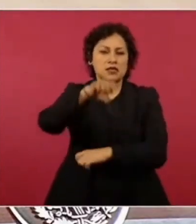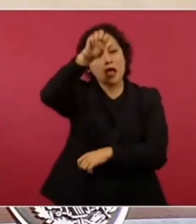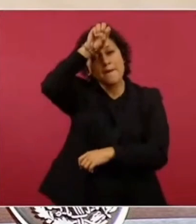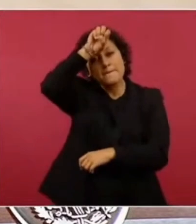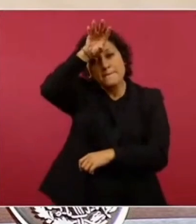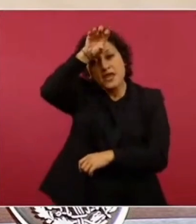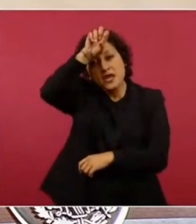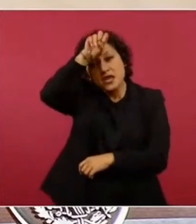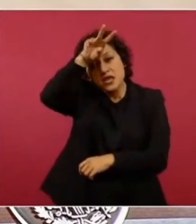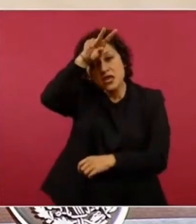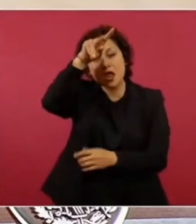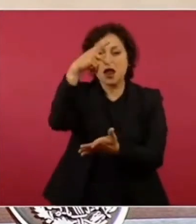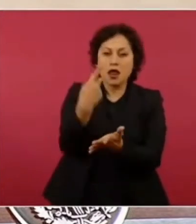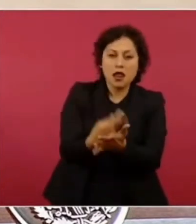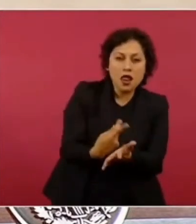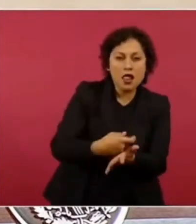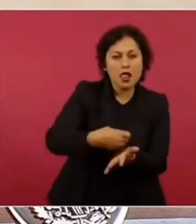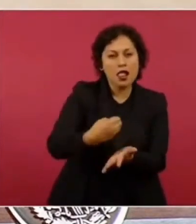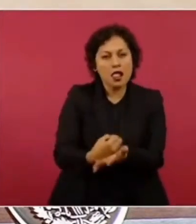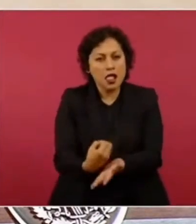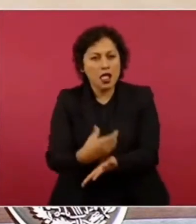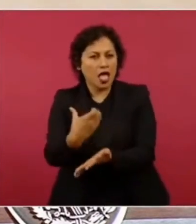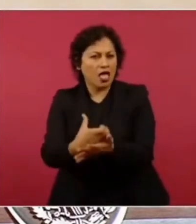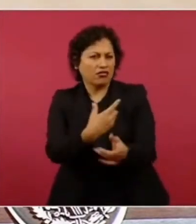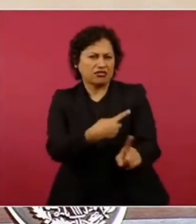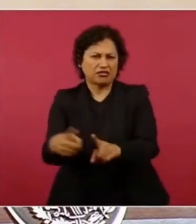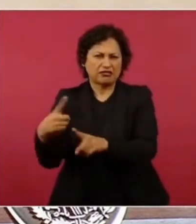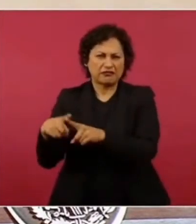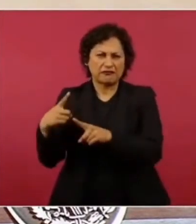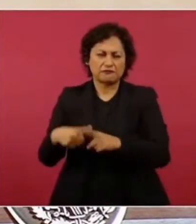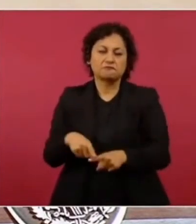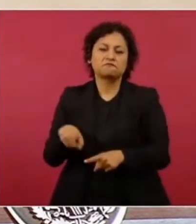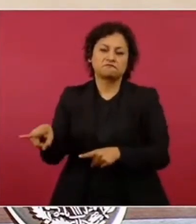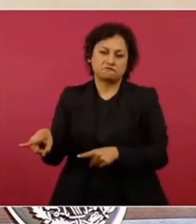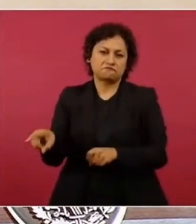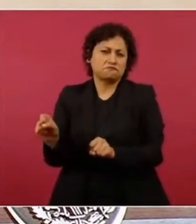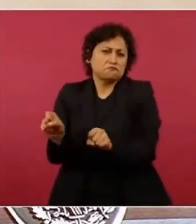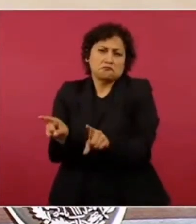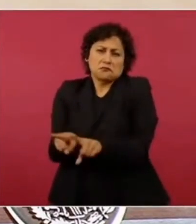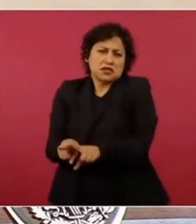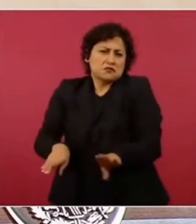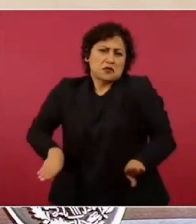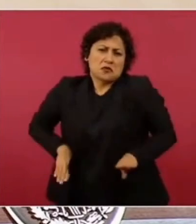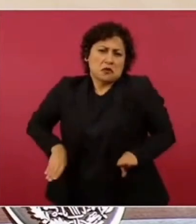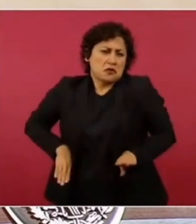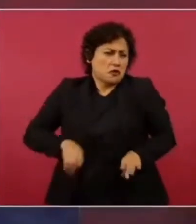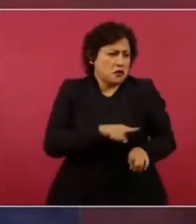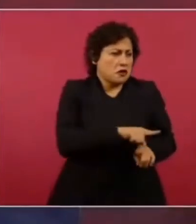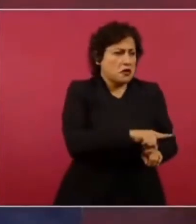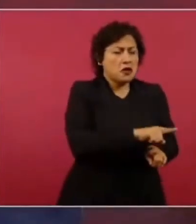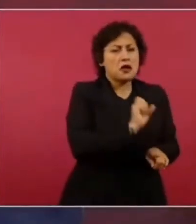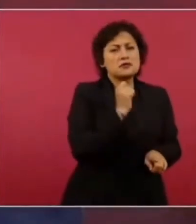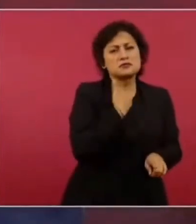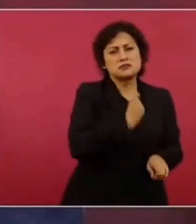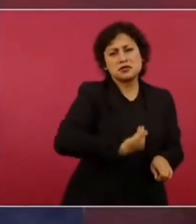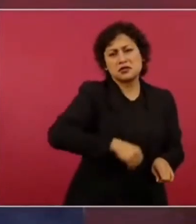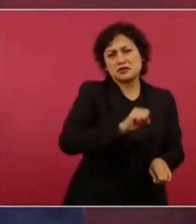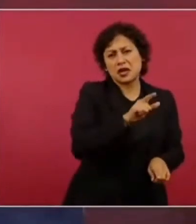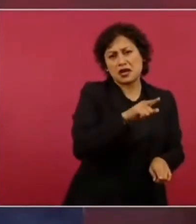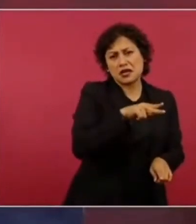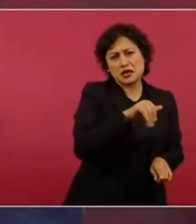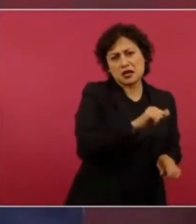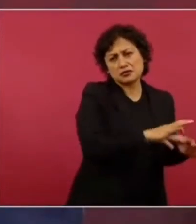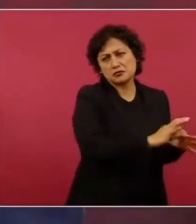Mantuvieron el régimen de Salinas de no cobrarles impuestos a las